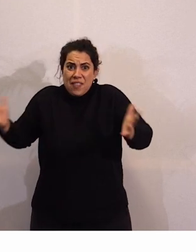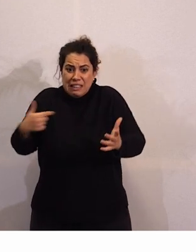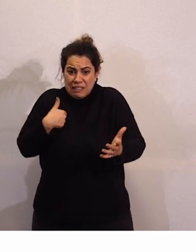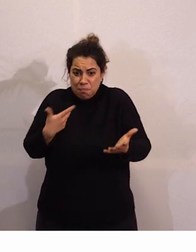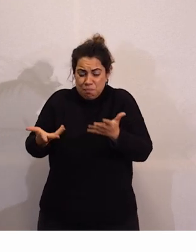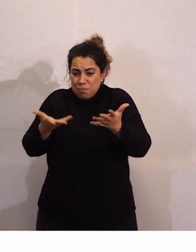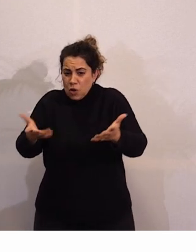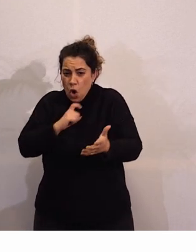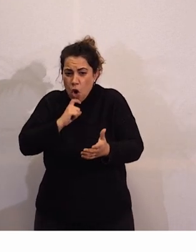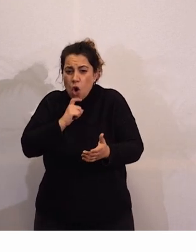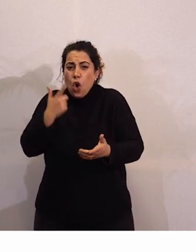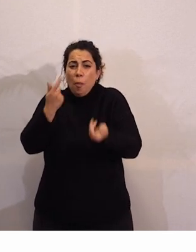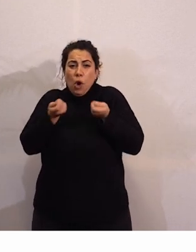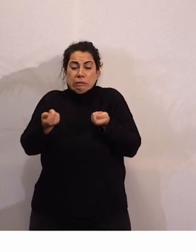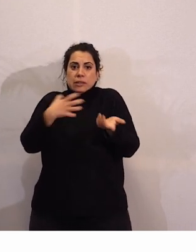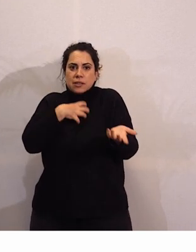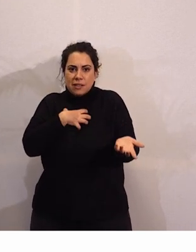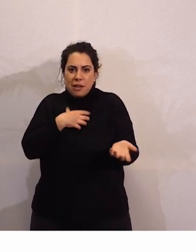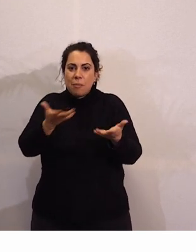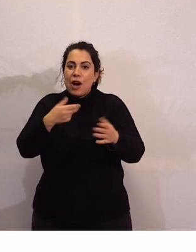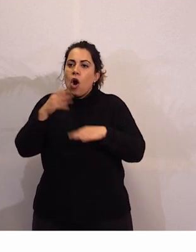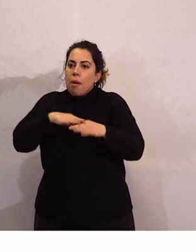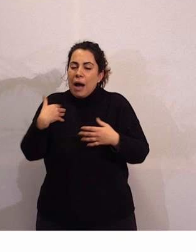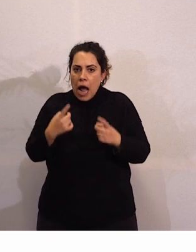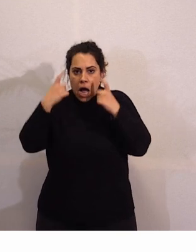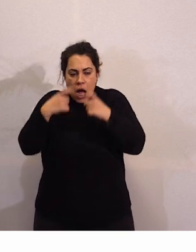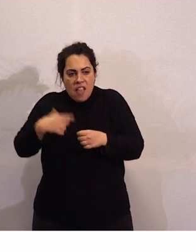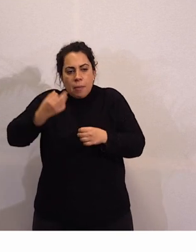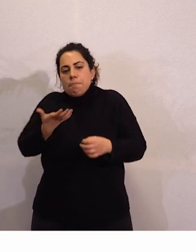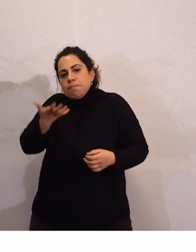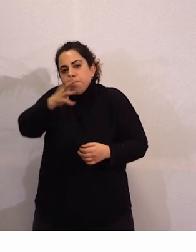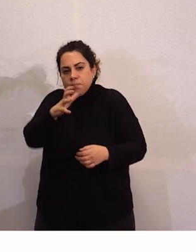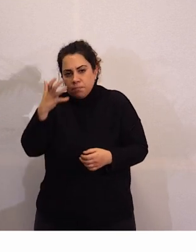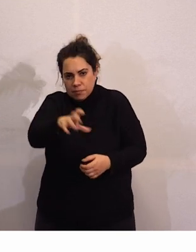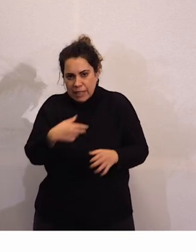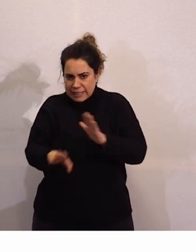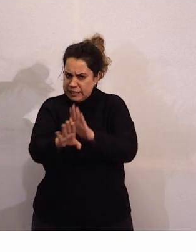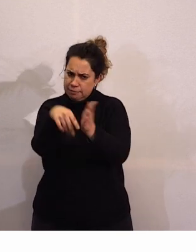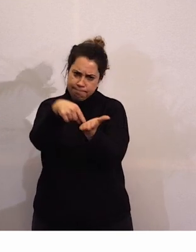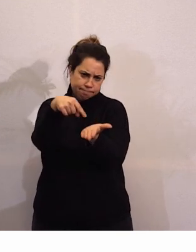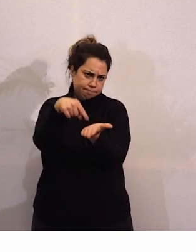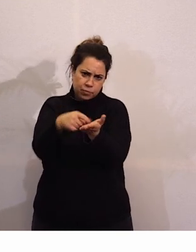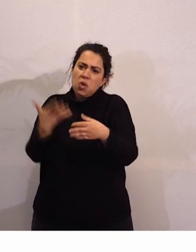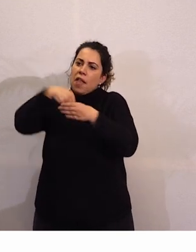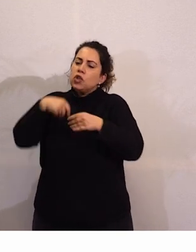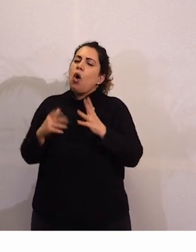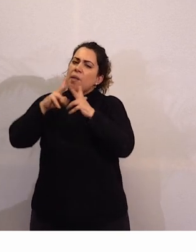mover pero para que las cosas se muevan hay que gritar y yo he gritado mucho dentro de la administración pues por ejemplo pues